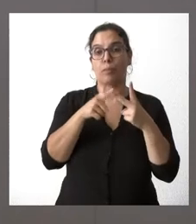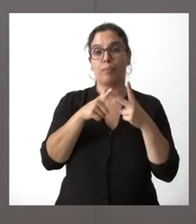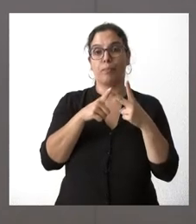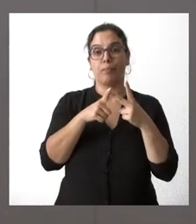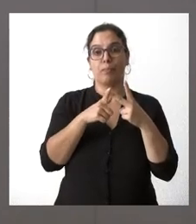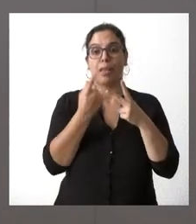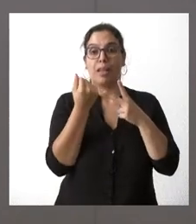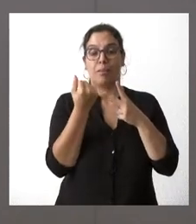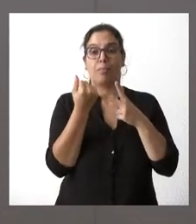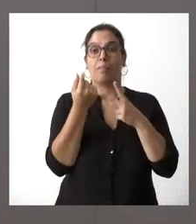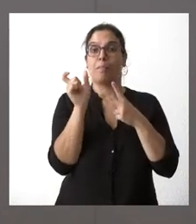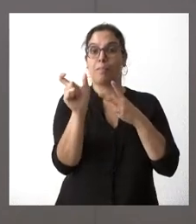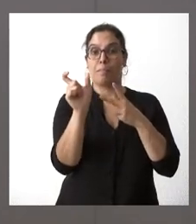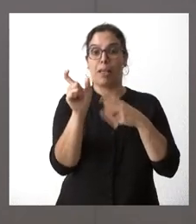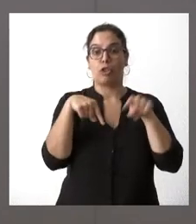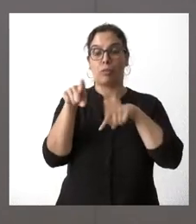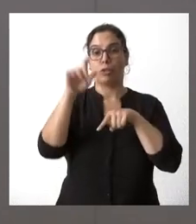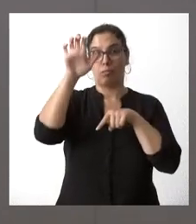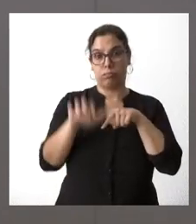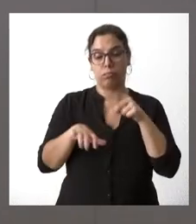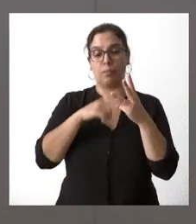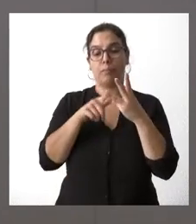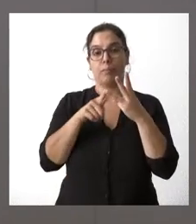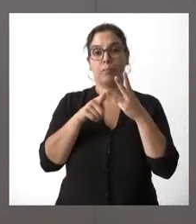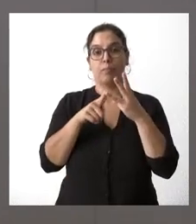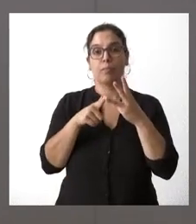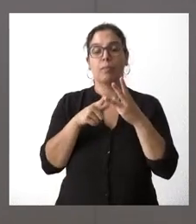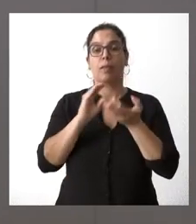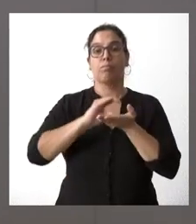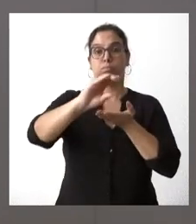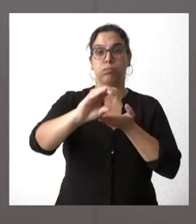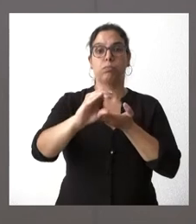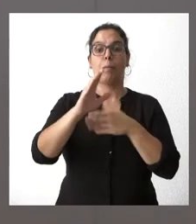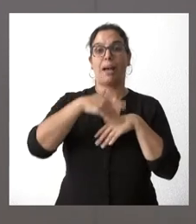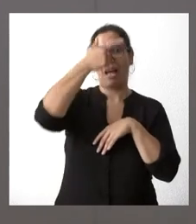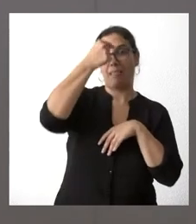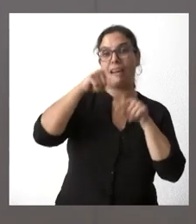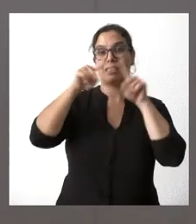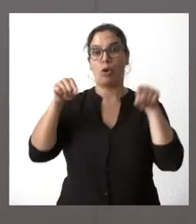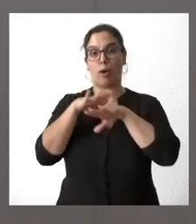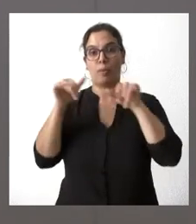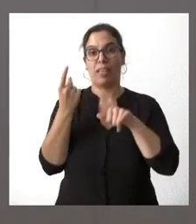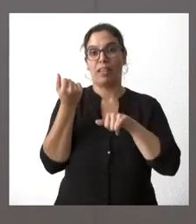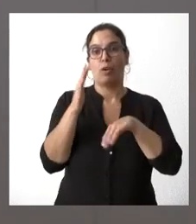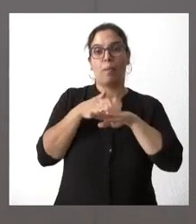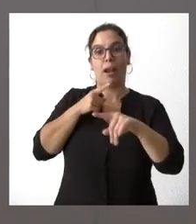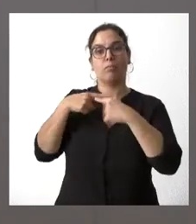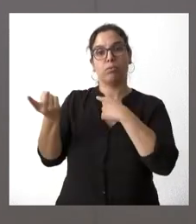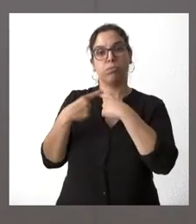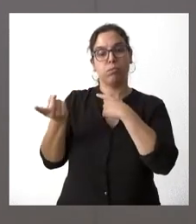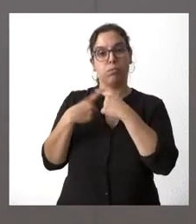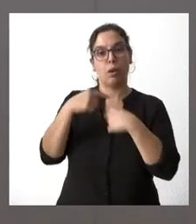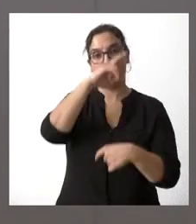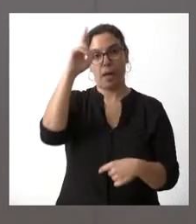precio que se paga del transporte, la aportación económica desde Ávila y Segovia para acceder a